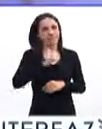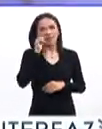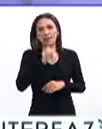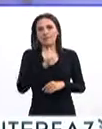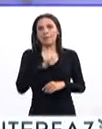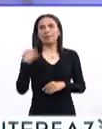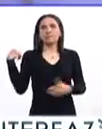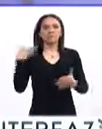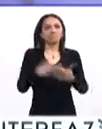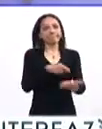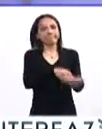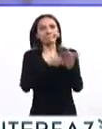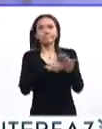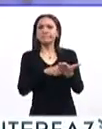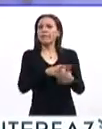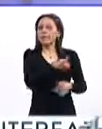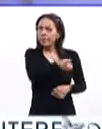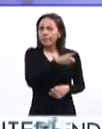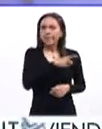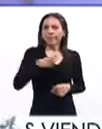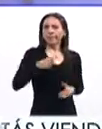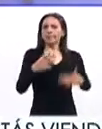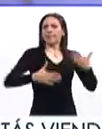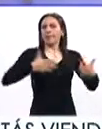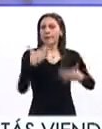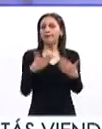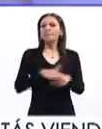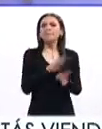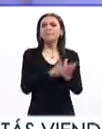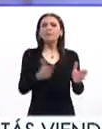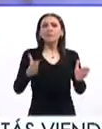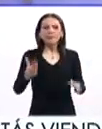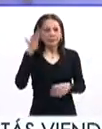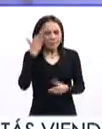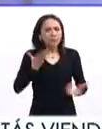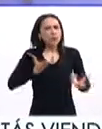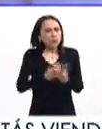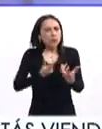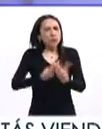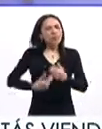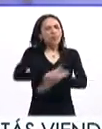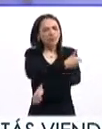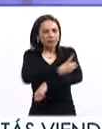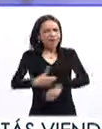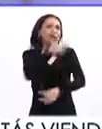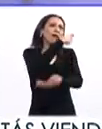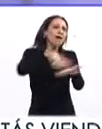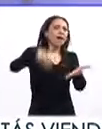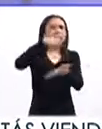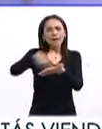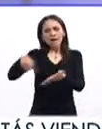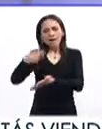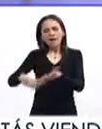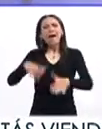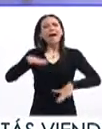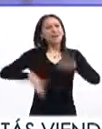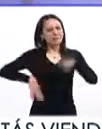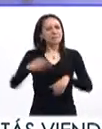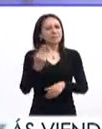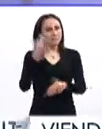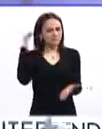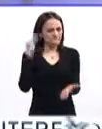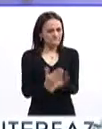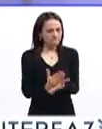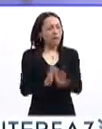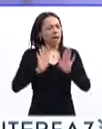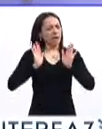alegres y que es una época para estar compartiendo en familia y haciendo compras, de repente darnos un alto y ponernos a